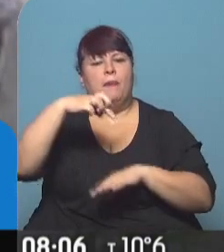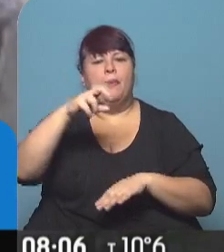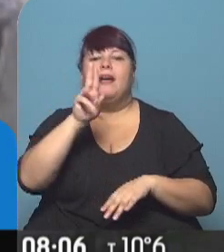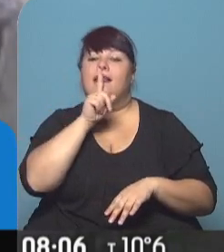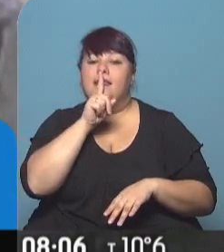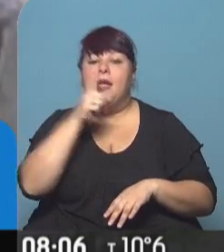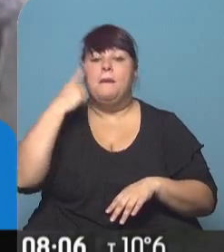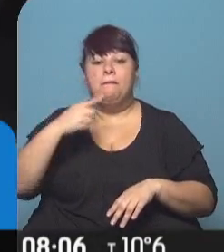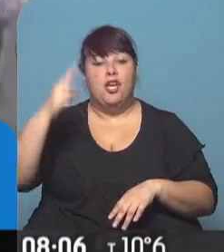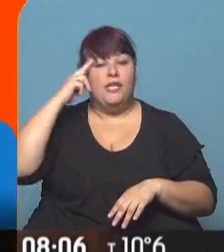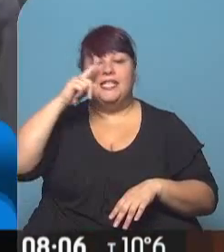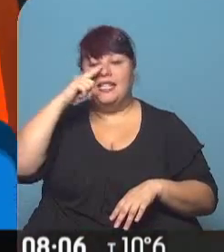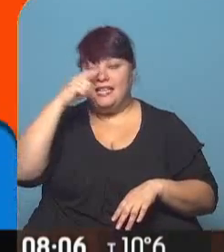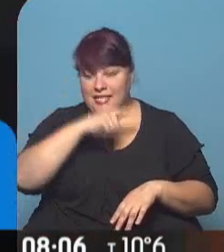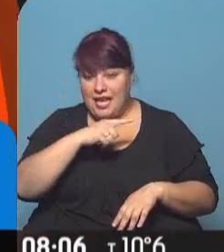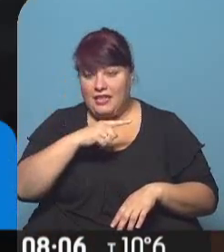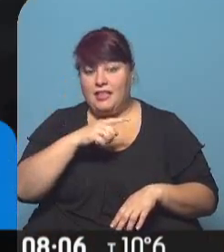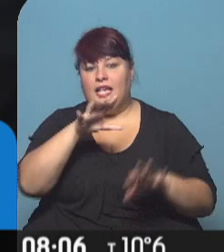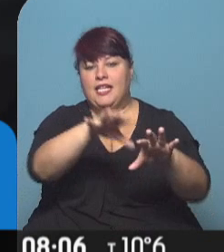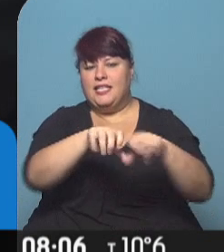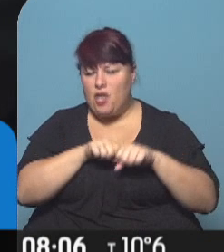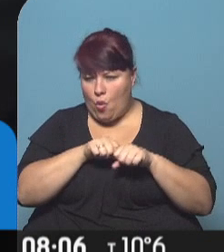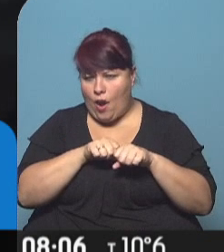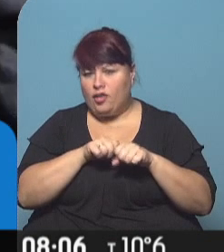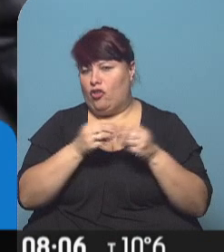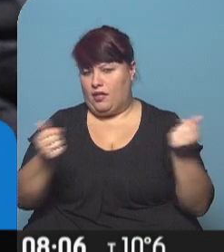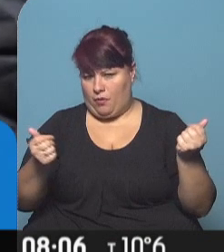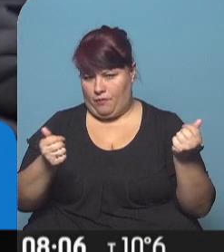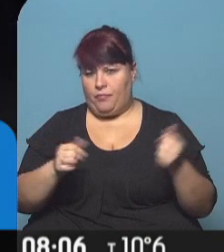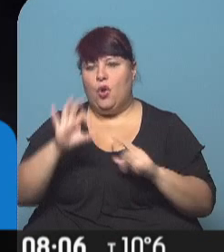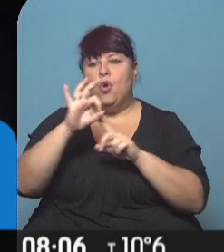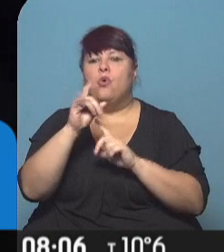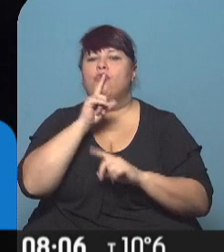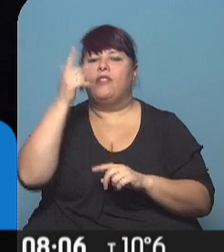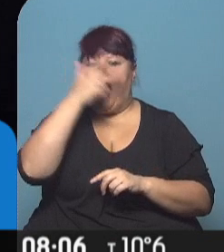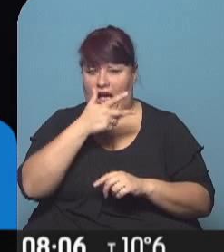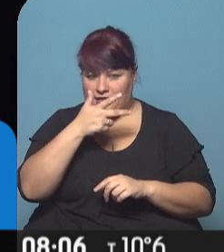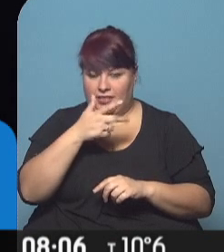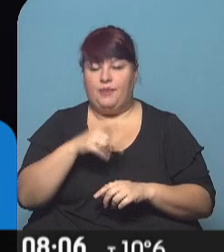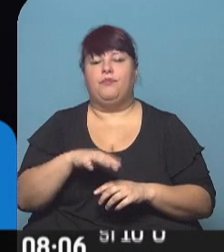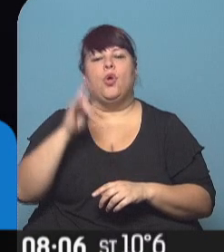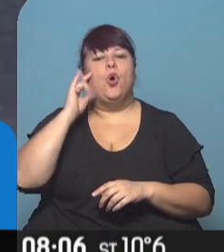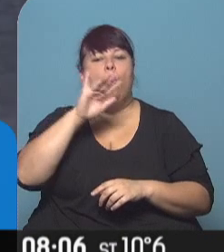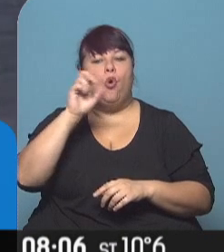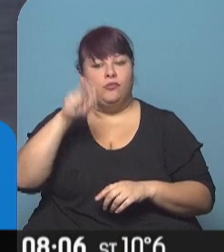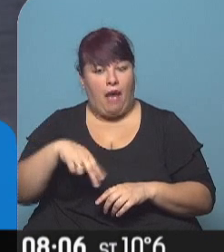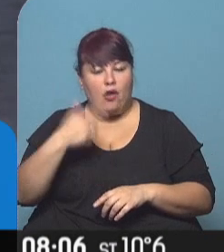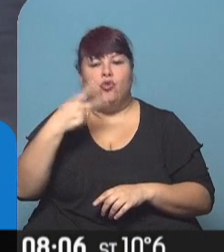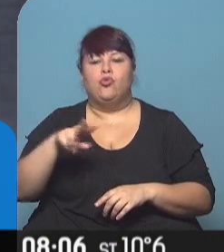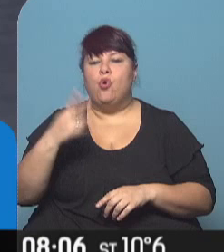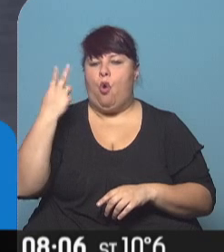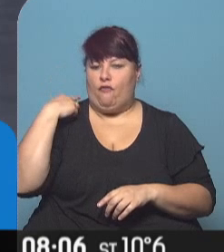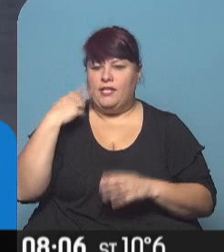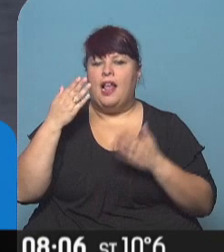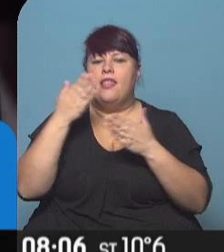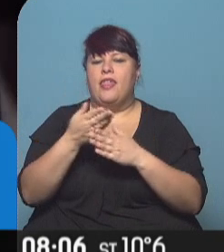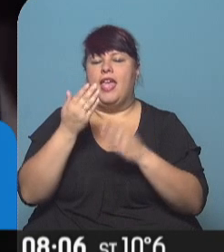y en 1977 fue secuestrado y desaparecido. QTH, Oski Guzmán es el suboficial a cargo